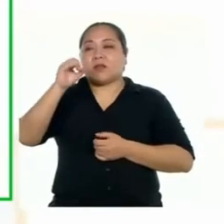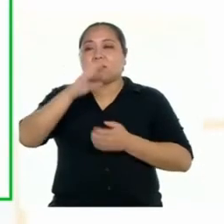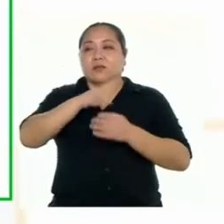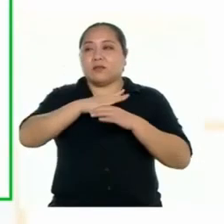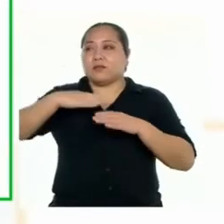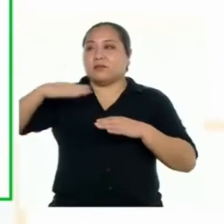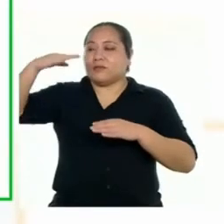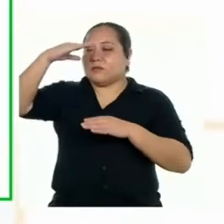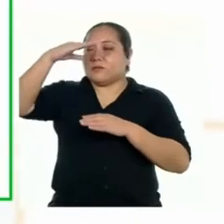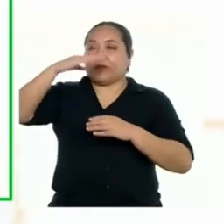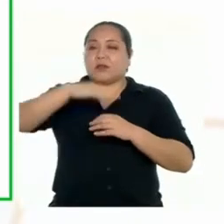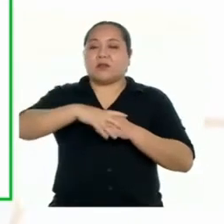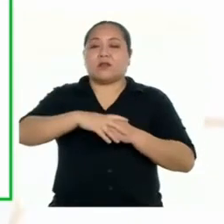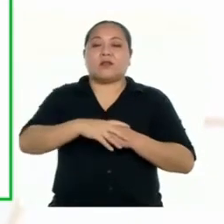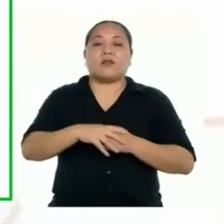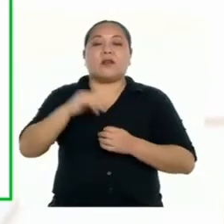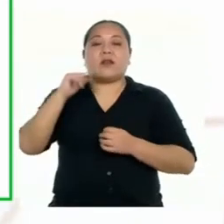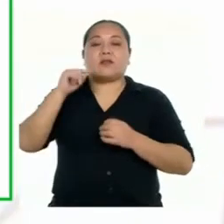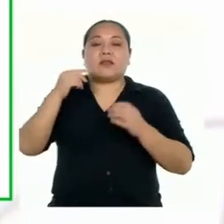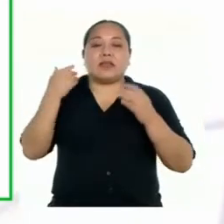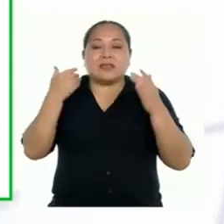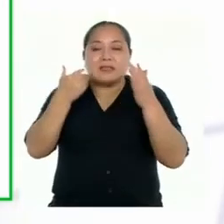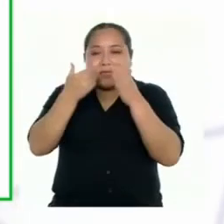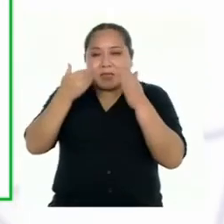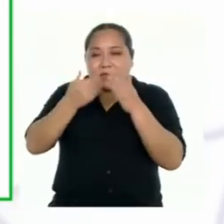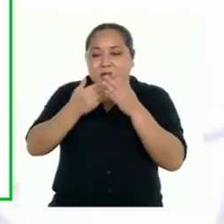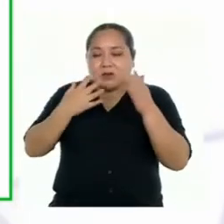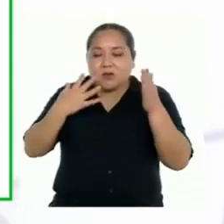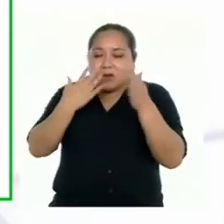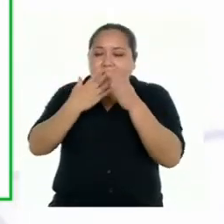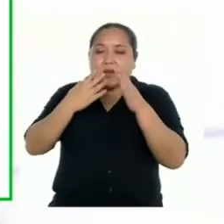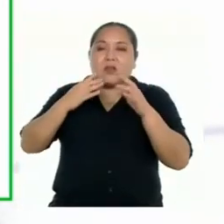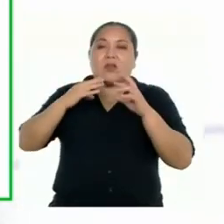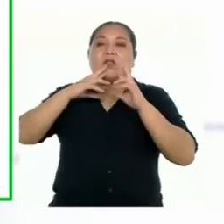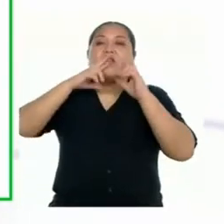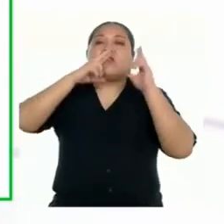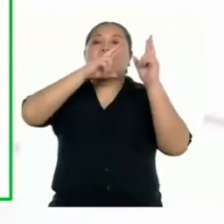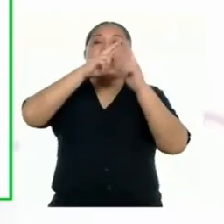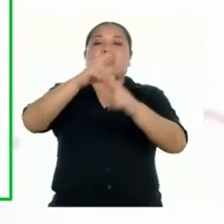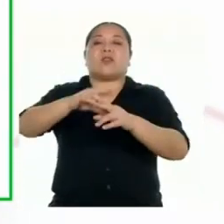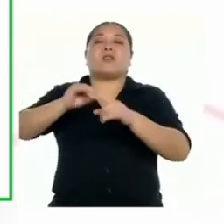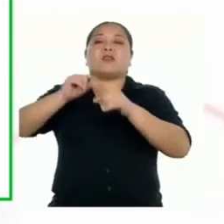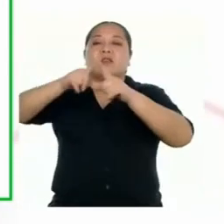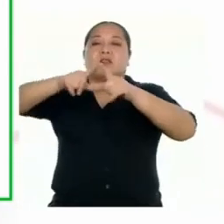Titicaca, se ubican a orillas de los grandes ríos.